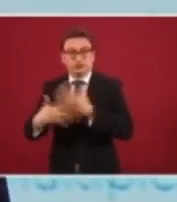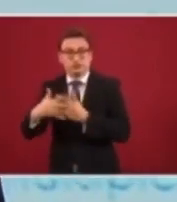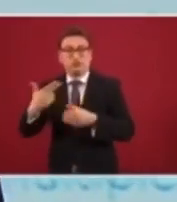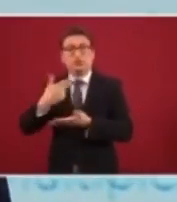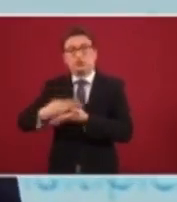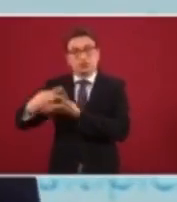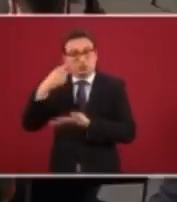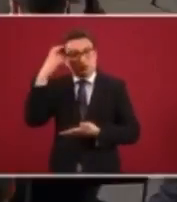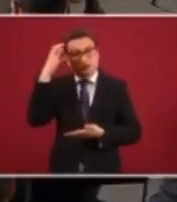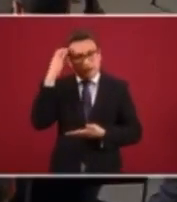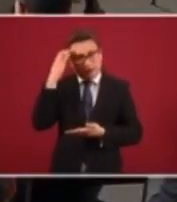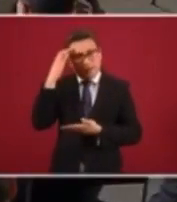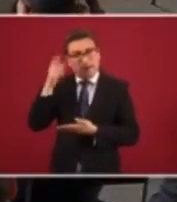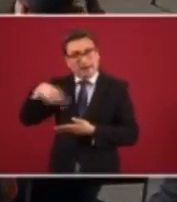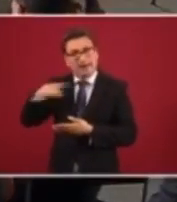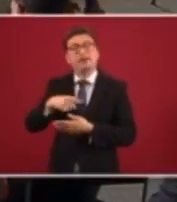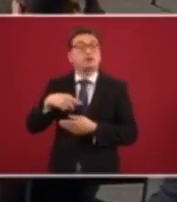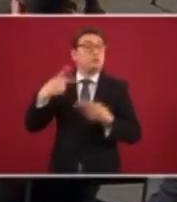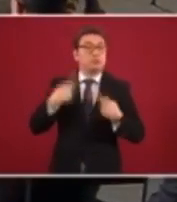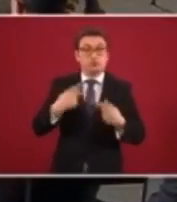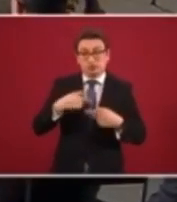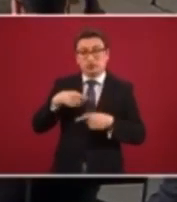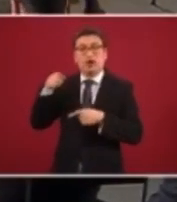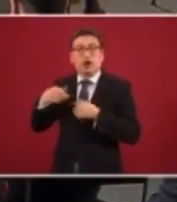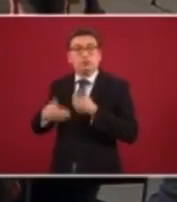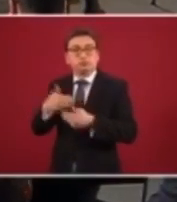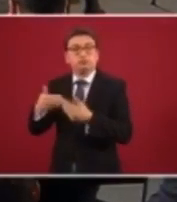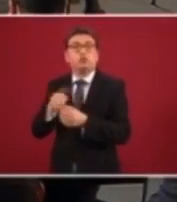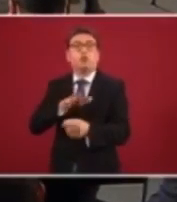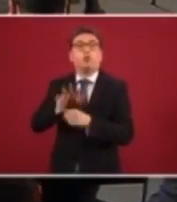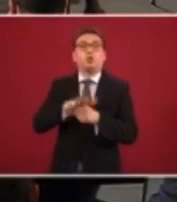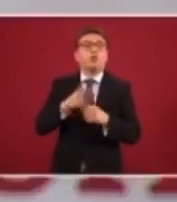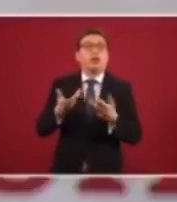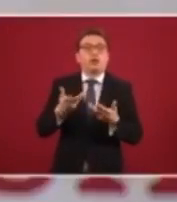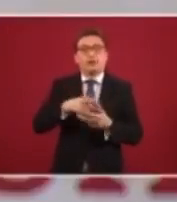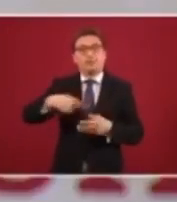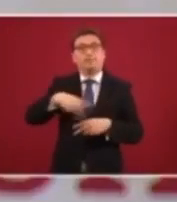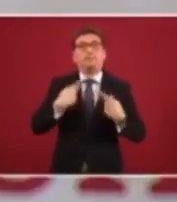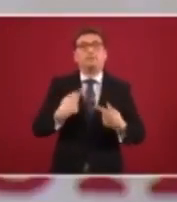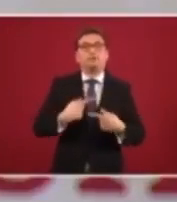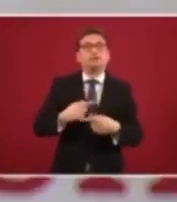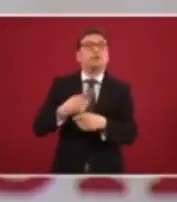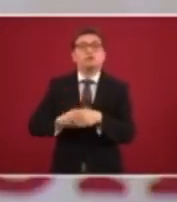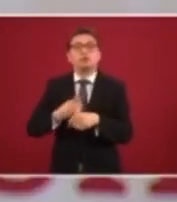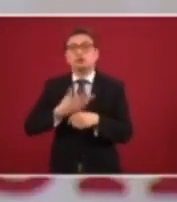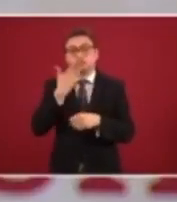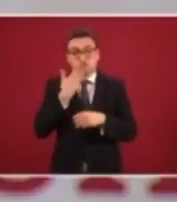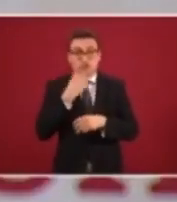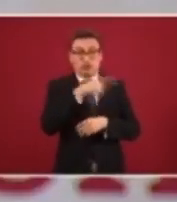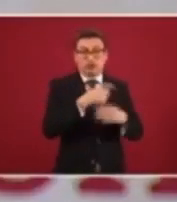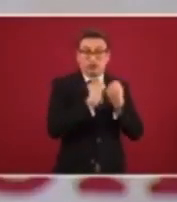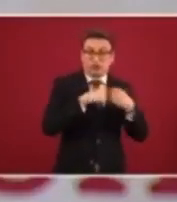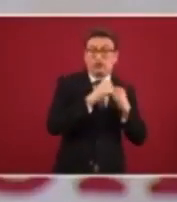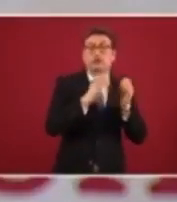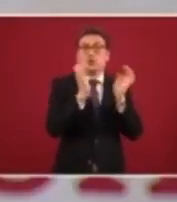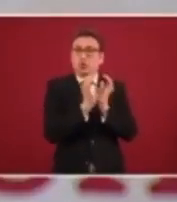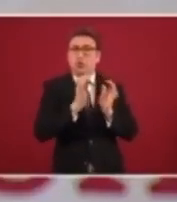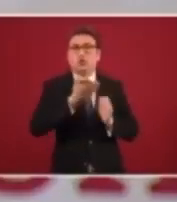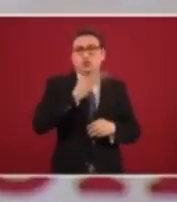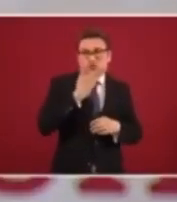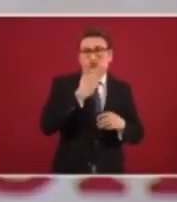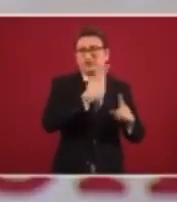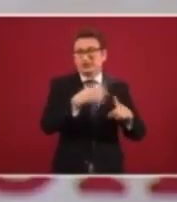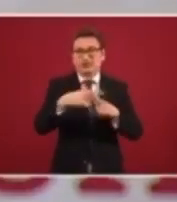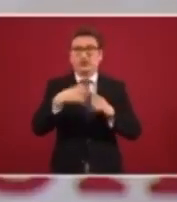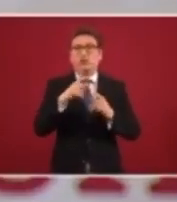en esas 3.115 camas, se hagan procedimientos con pacientes que normalmente lo harían en el Instituto Mexicano de Seguridad Social, en el